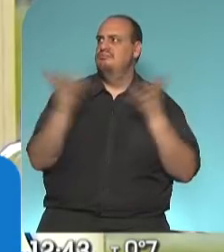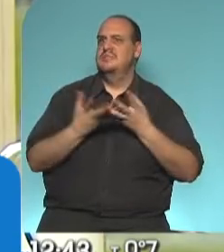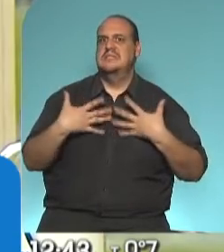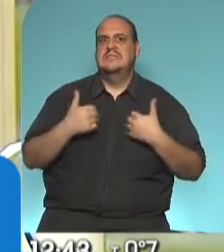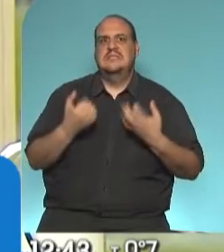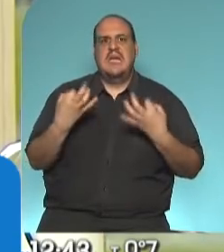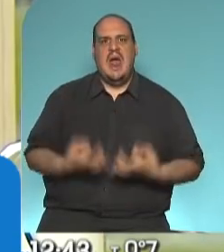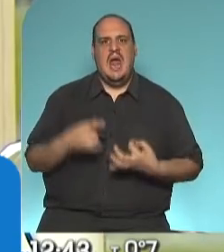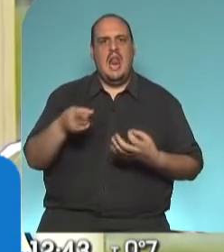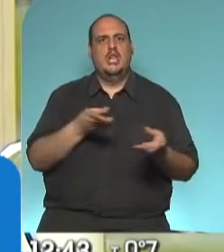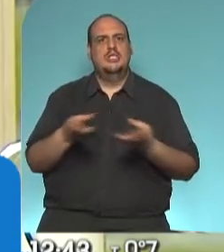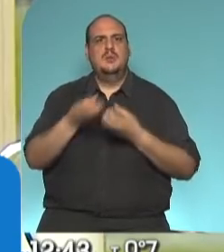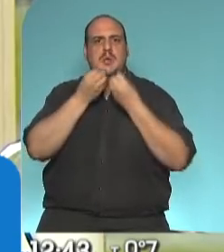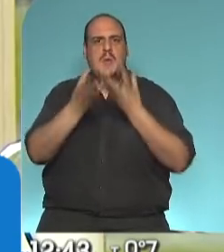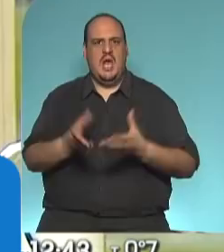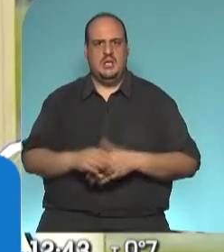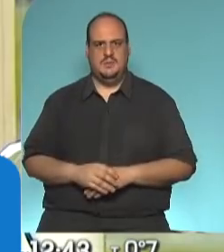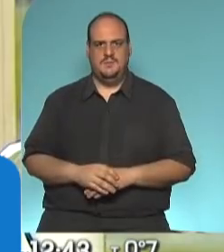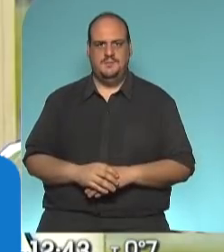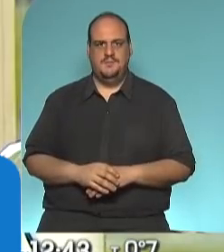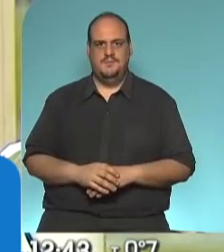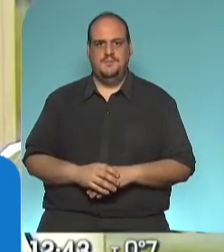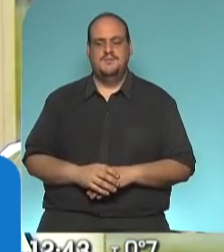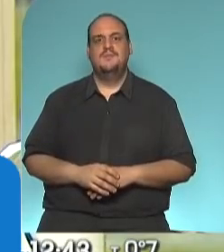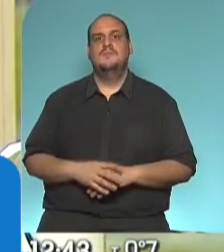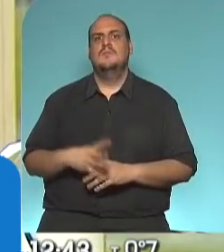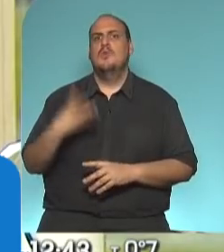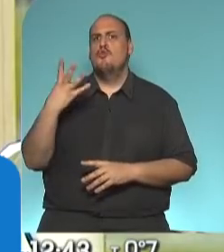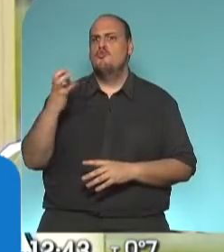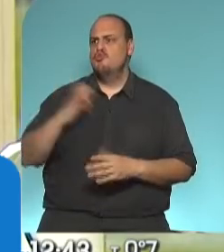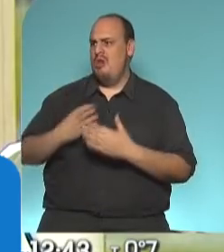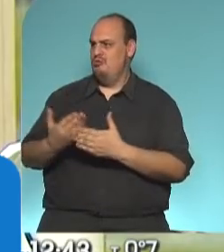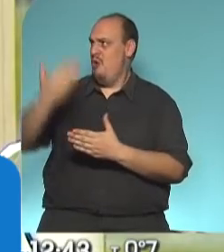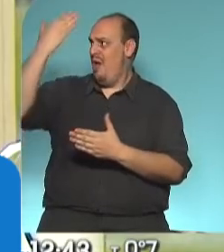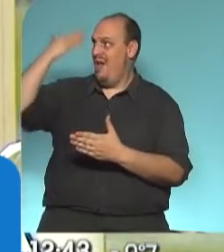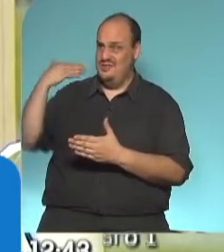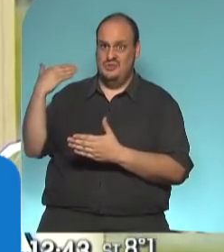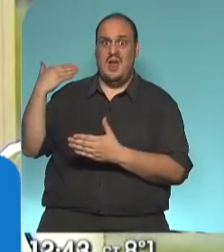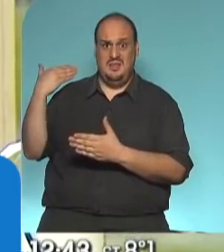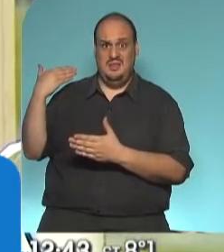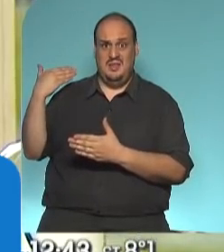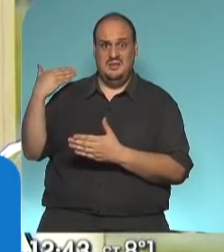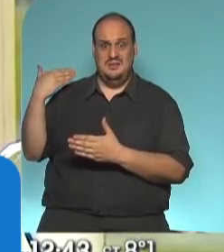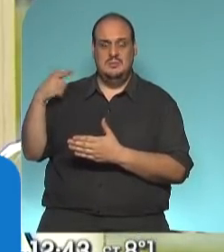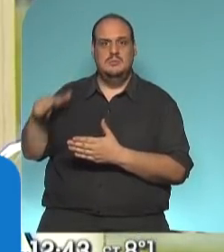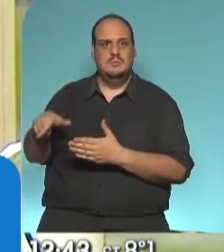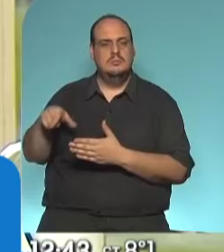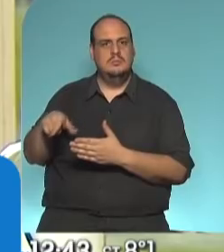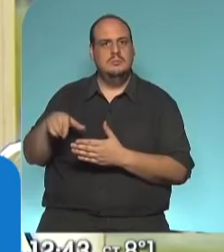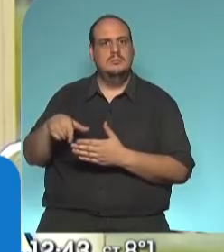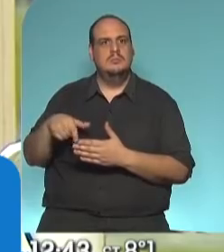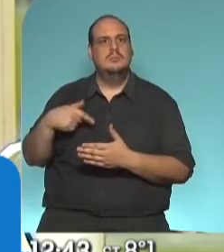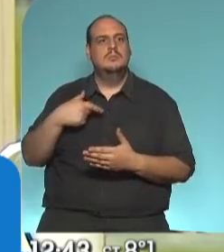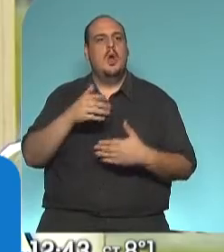ambiente con mejores servicios. En los cuatro años que precedieron a nuestro gobierno, hubo una caída de la